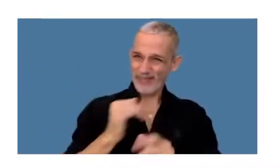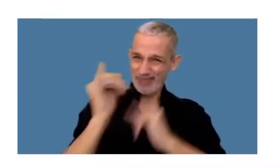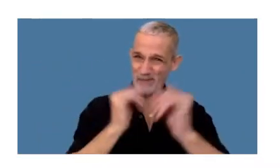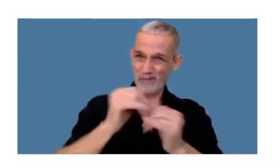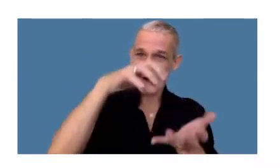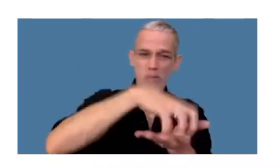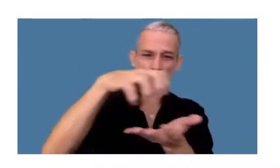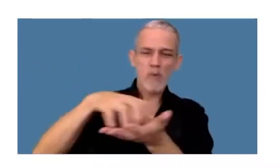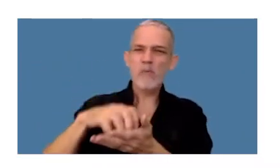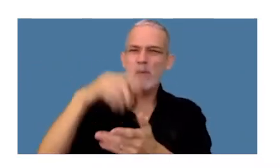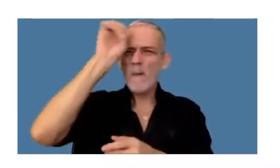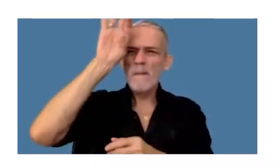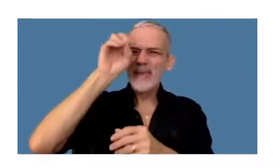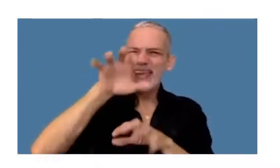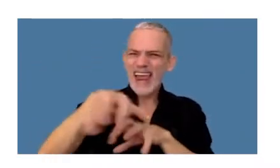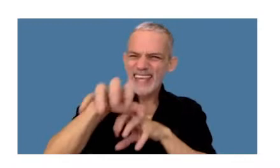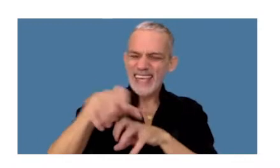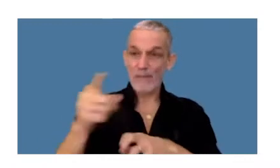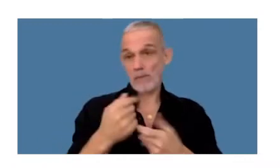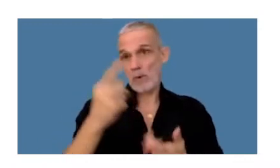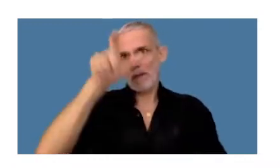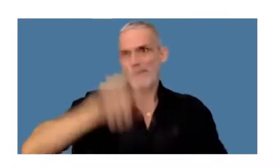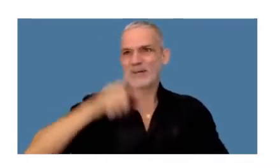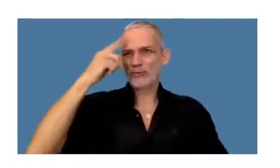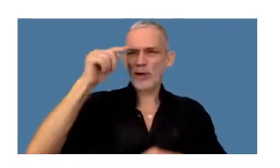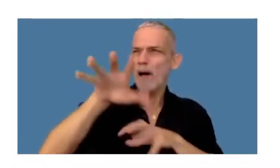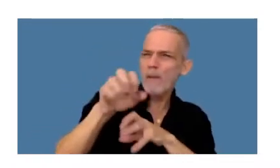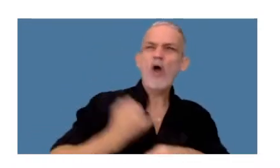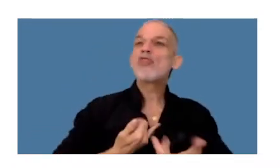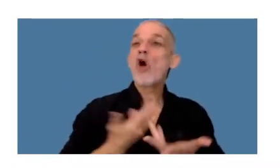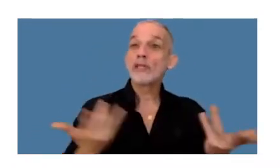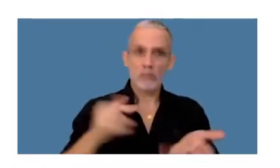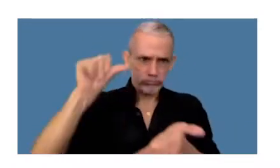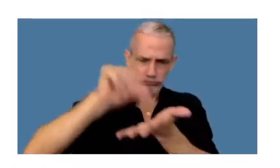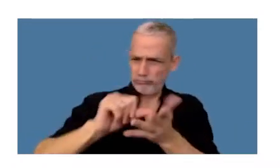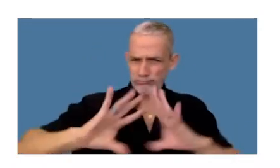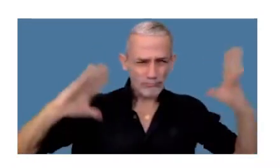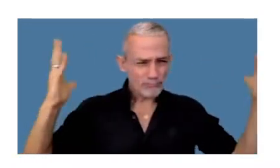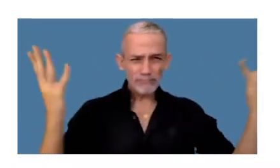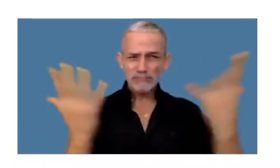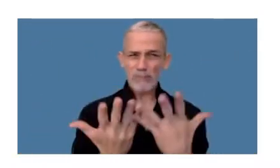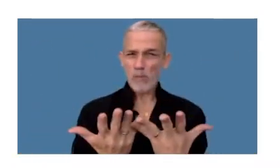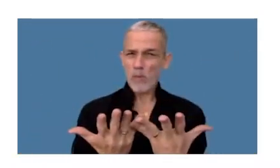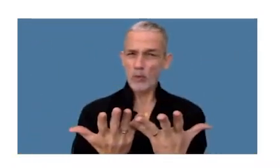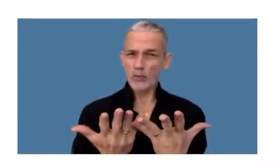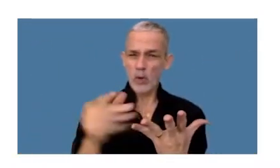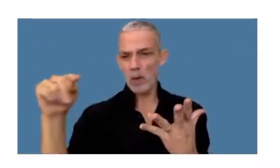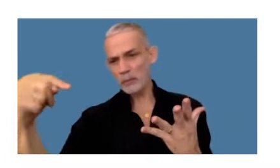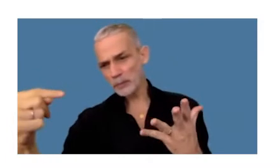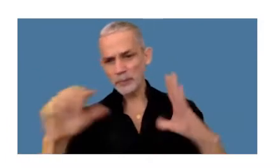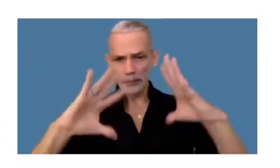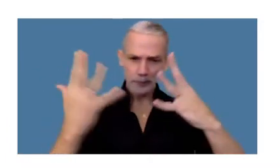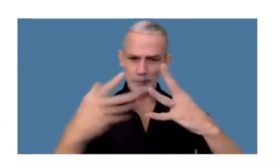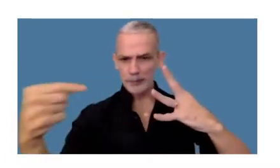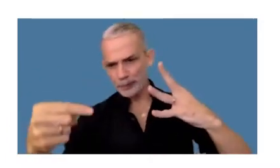denominado minería por mineros que se encuentran o que se pueden encontrar en cualquier parte del mundo y